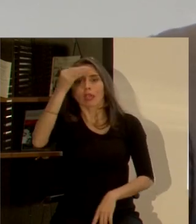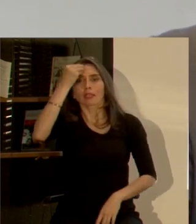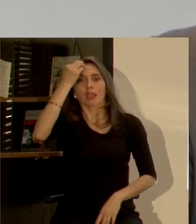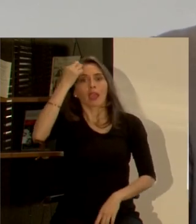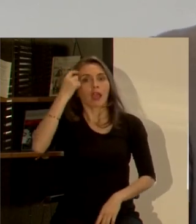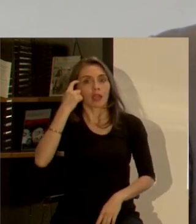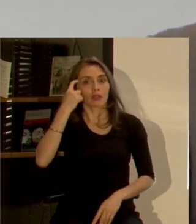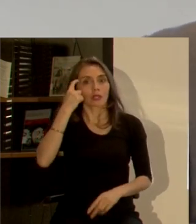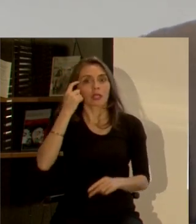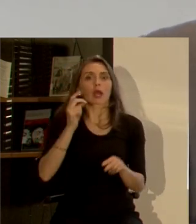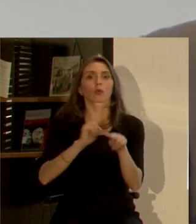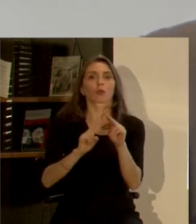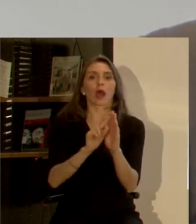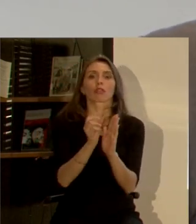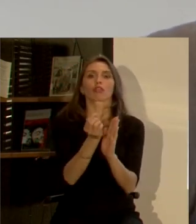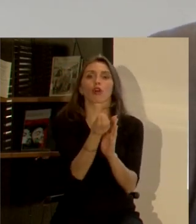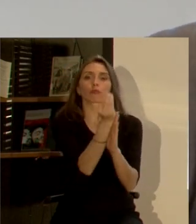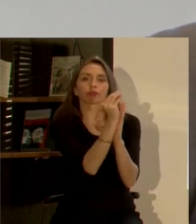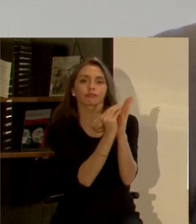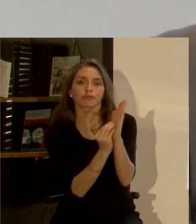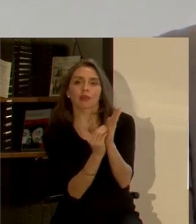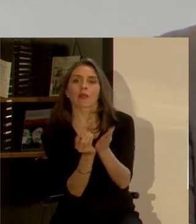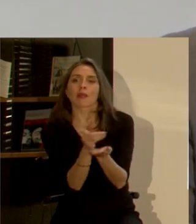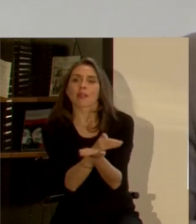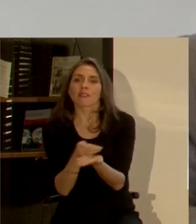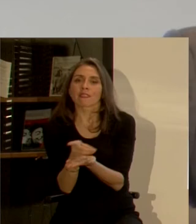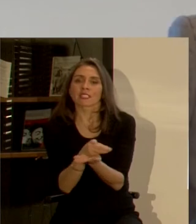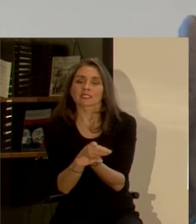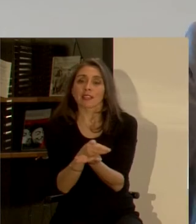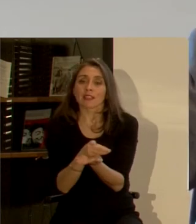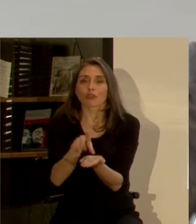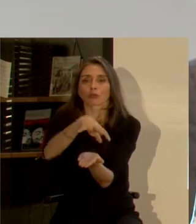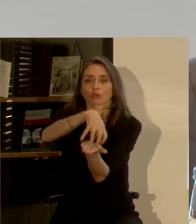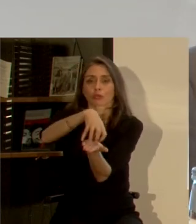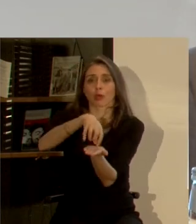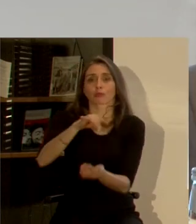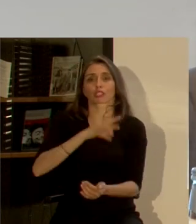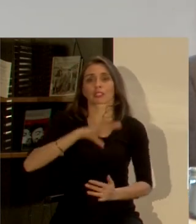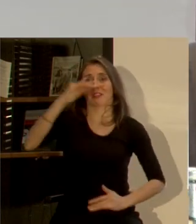cuenta cuando diseñamos una ciudad específicamente en nuestro país con la desigualdad que tenemos